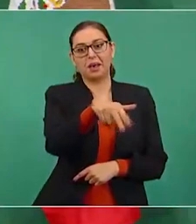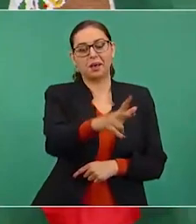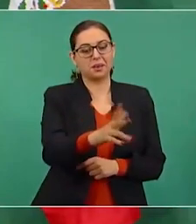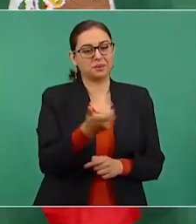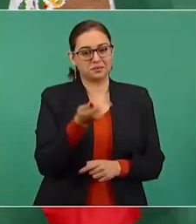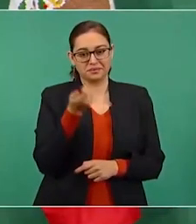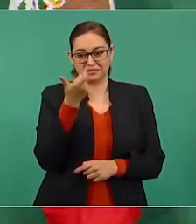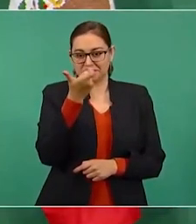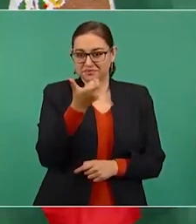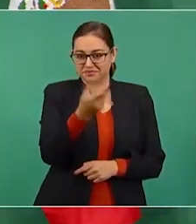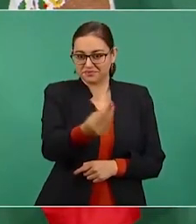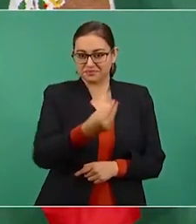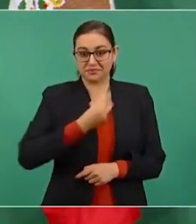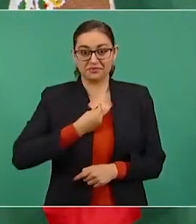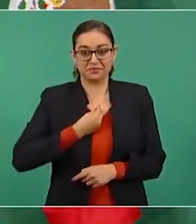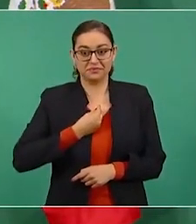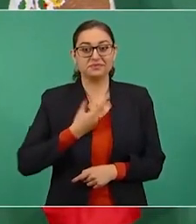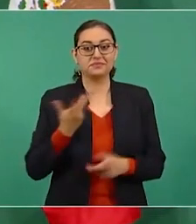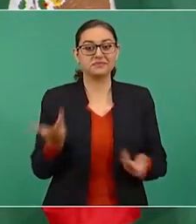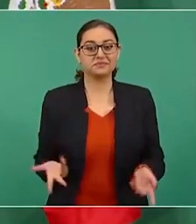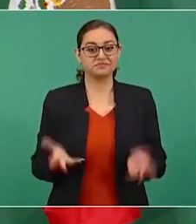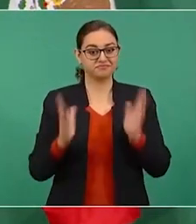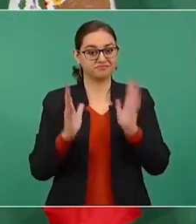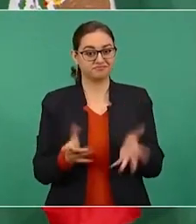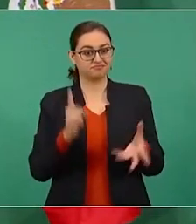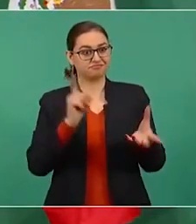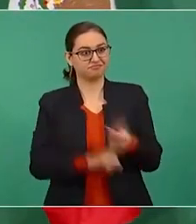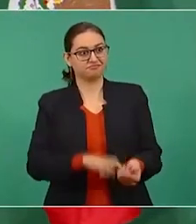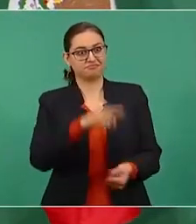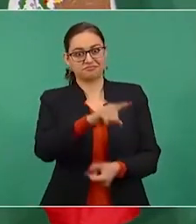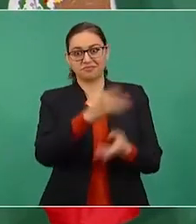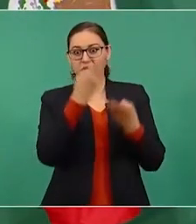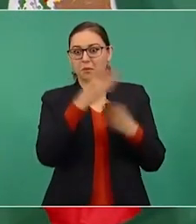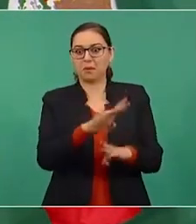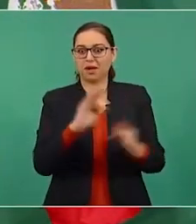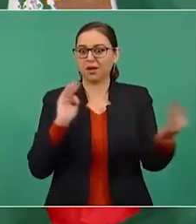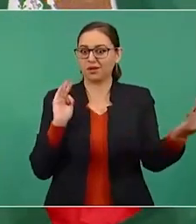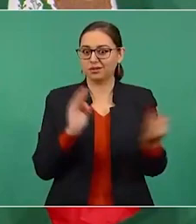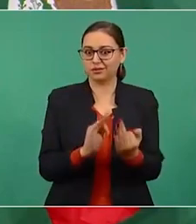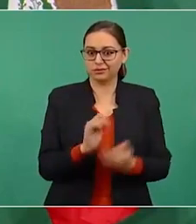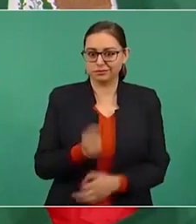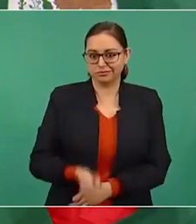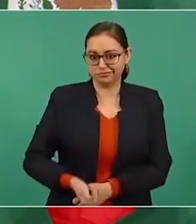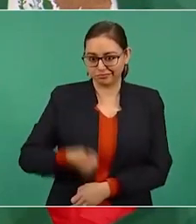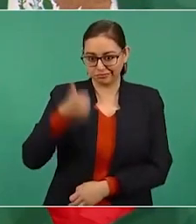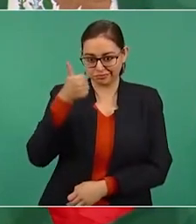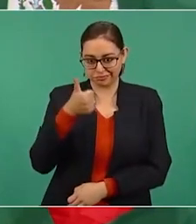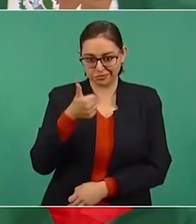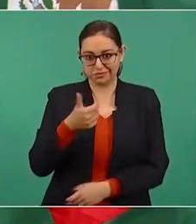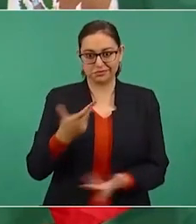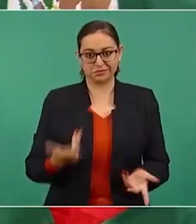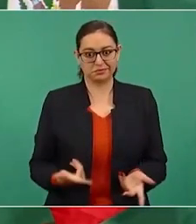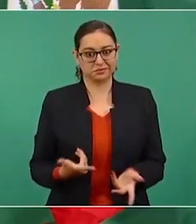porque en su colonia van a ir al cajero